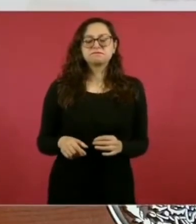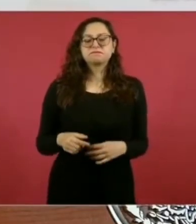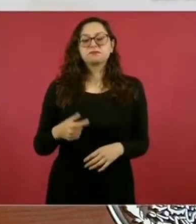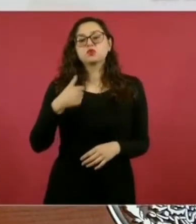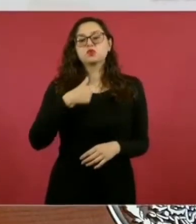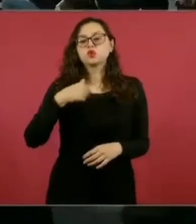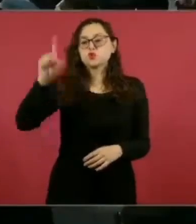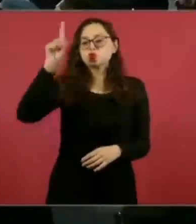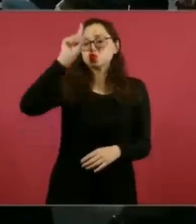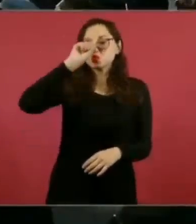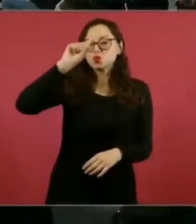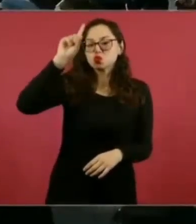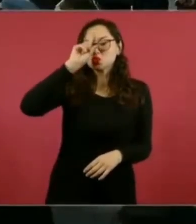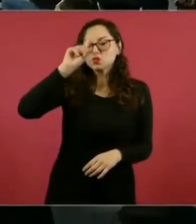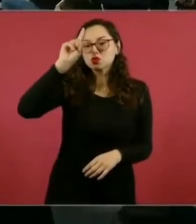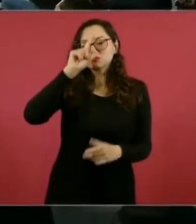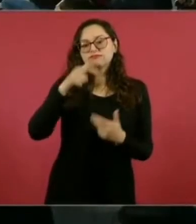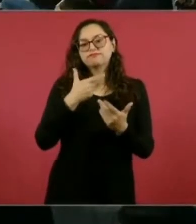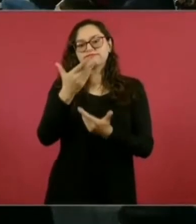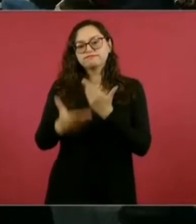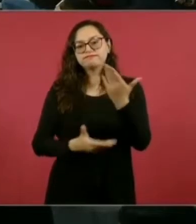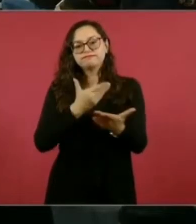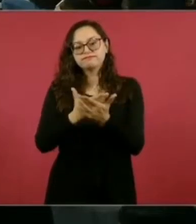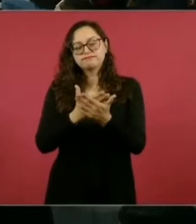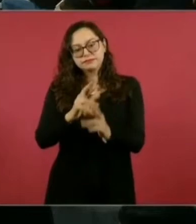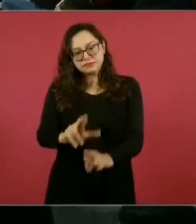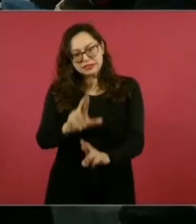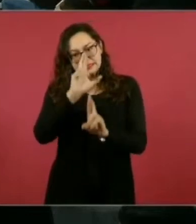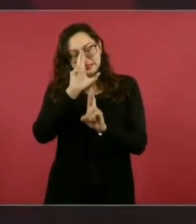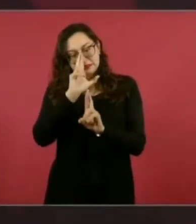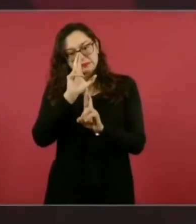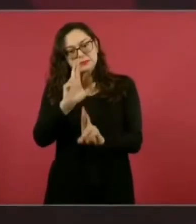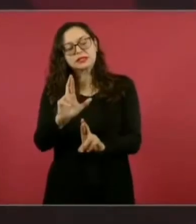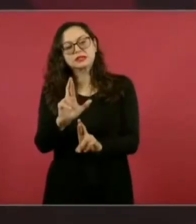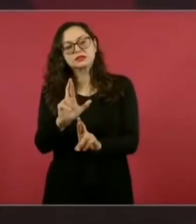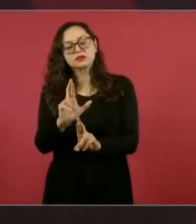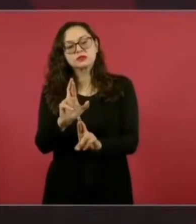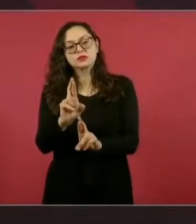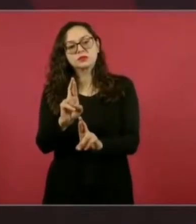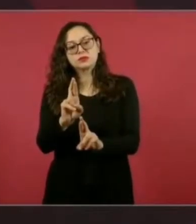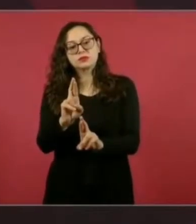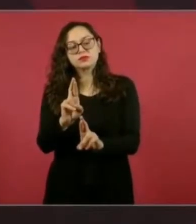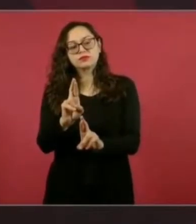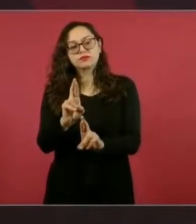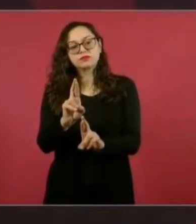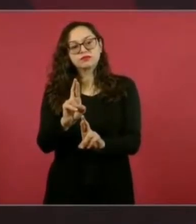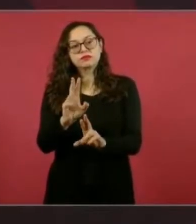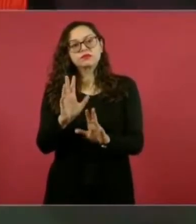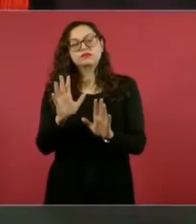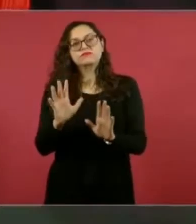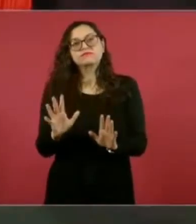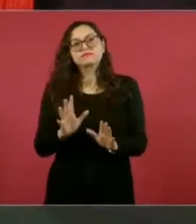muy respetuosamente que no